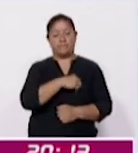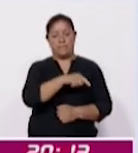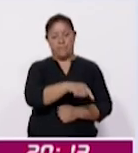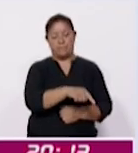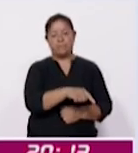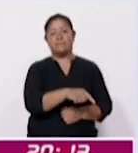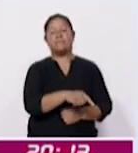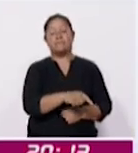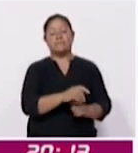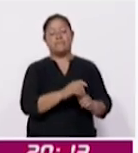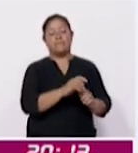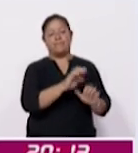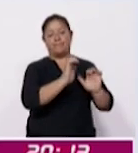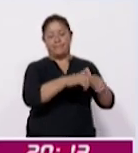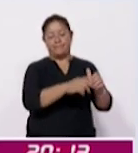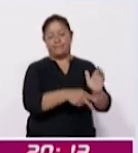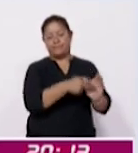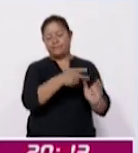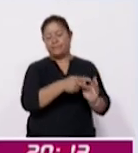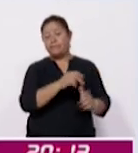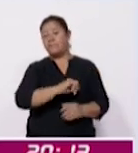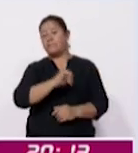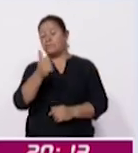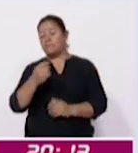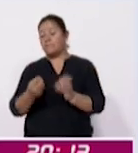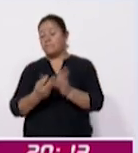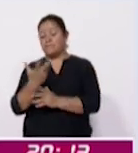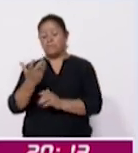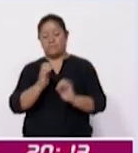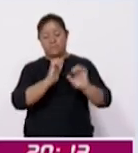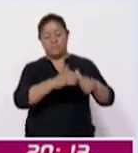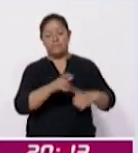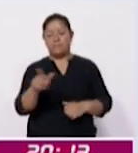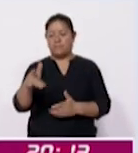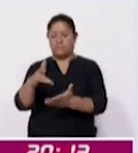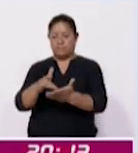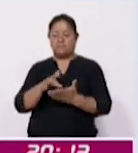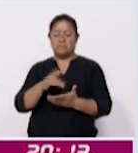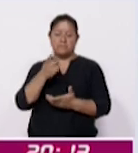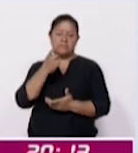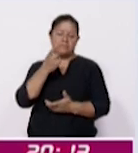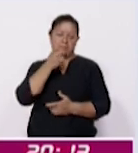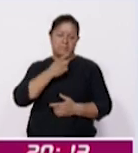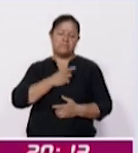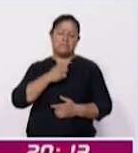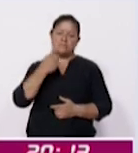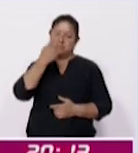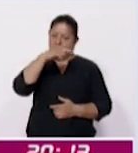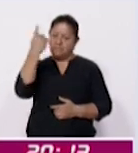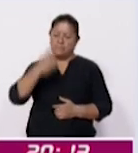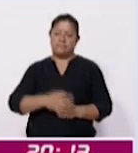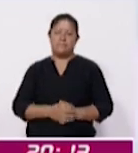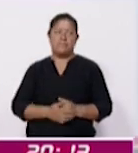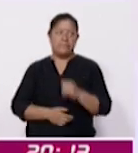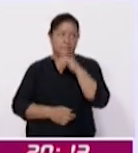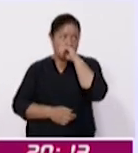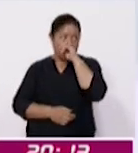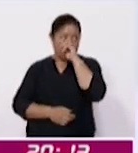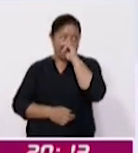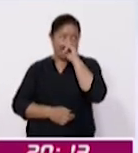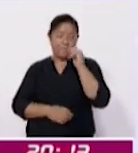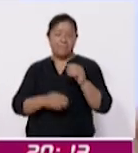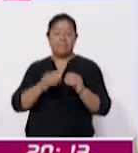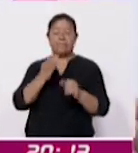apenas salió del kinder. Las escuelas apoyan mucho a que el proceso sea muy fácil. Ahorita, por ejemplo,